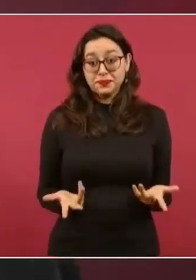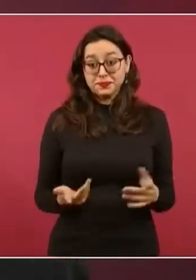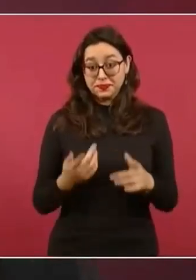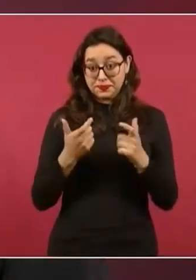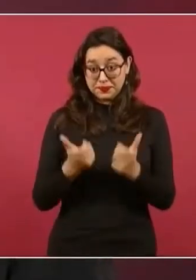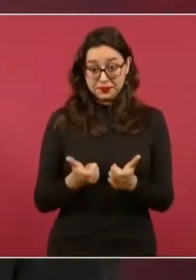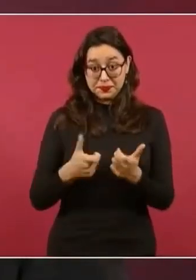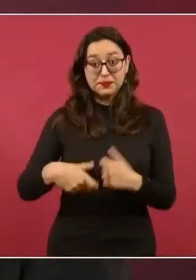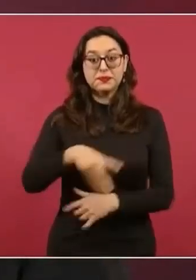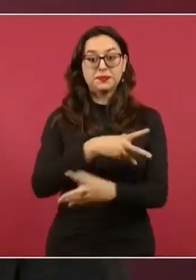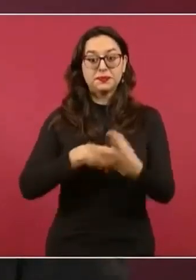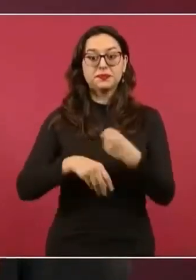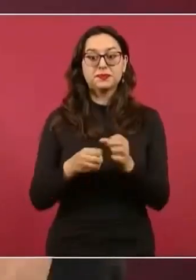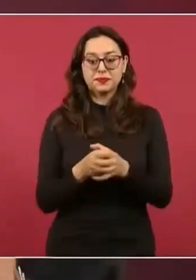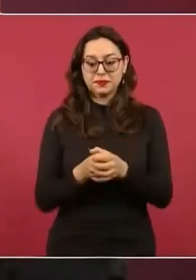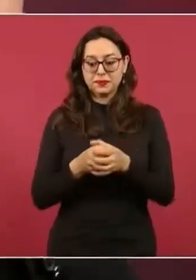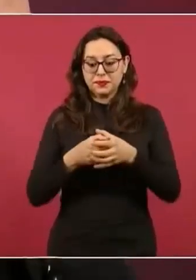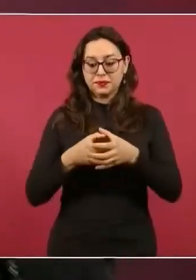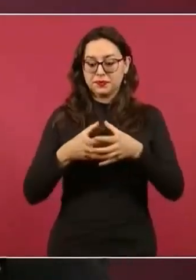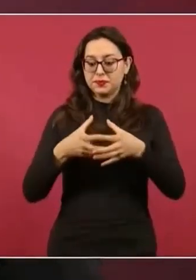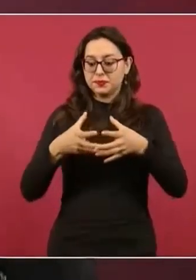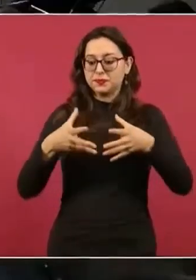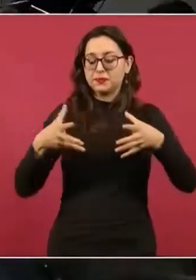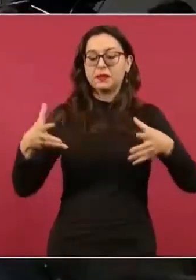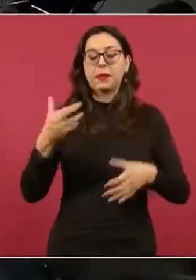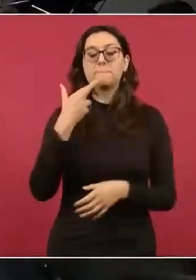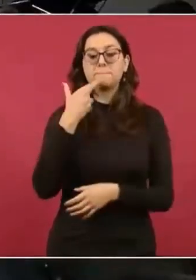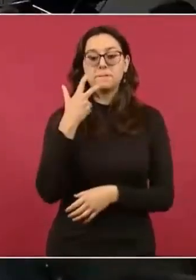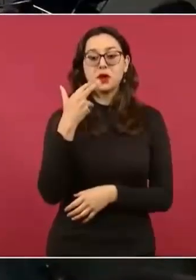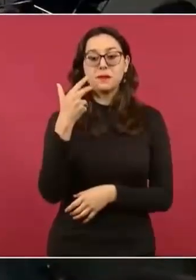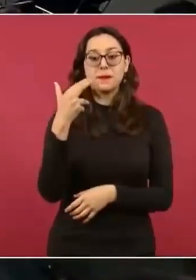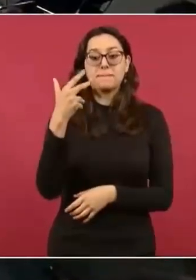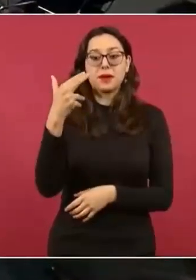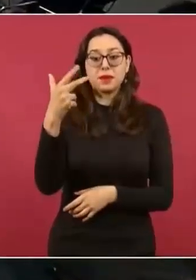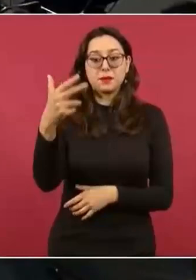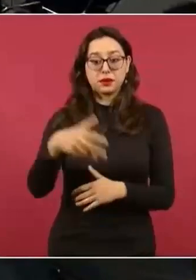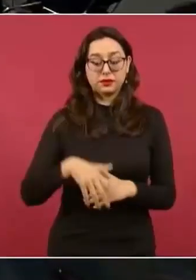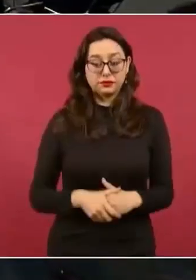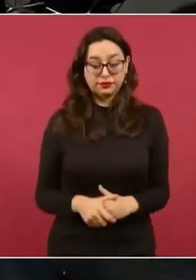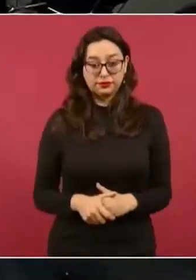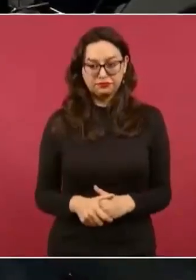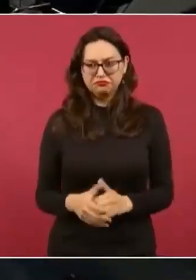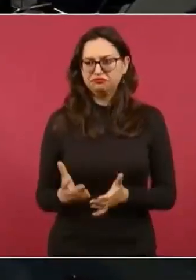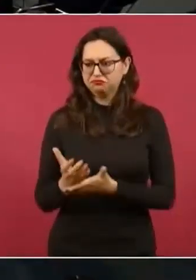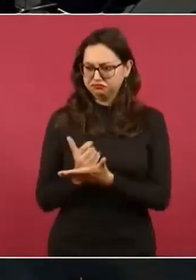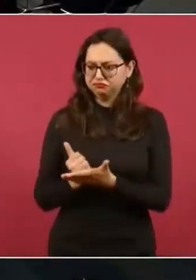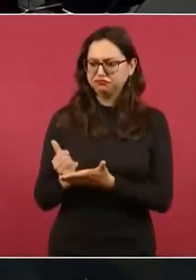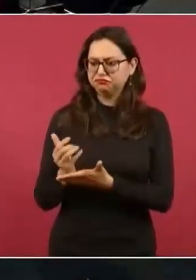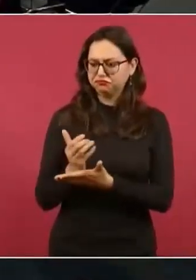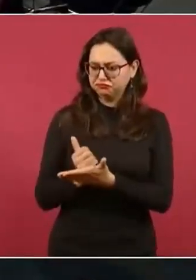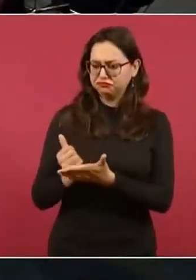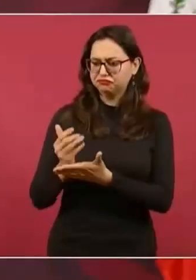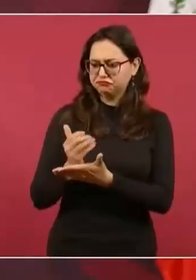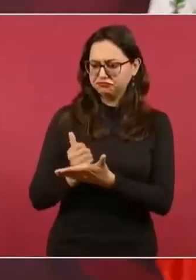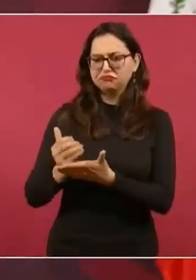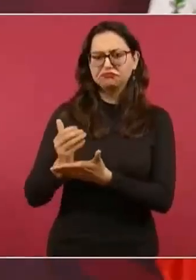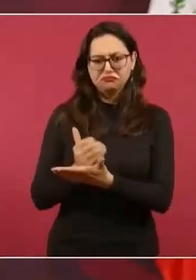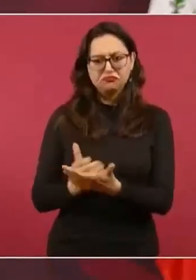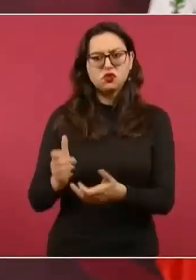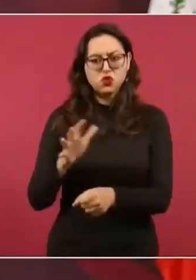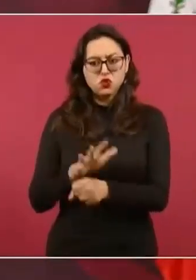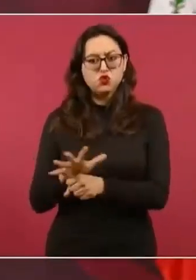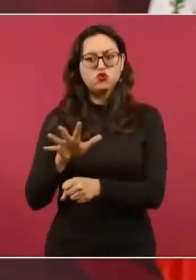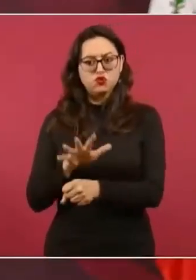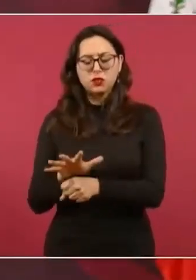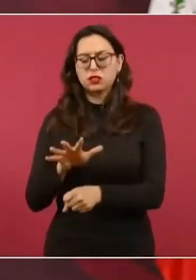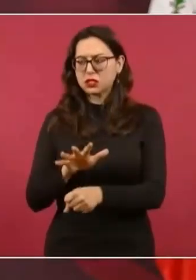importante es que así como están obteniendo utilidades los banqueros, los empresarios de México,